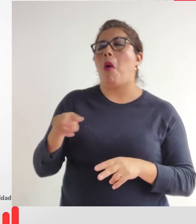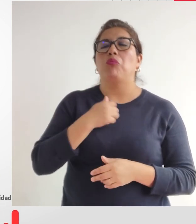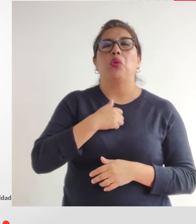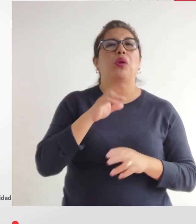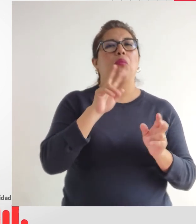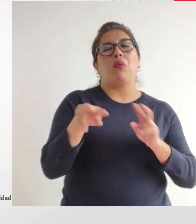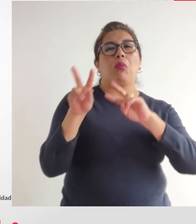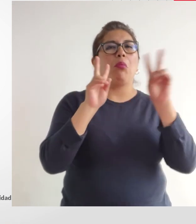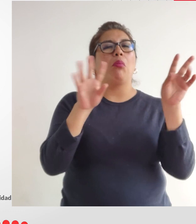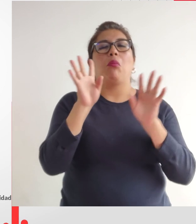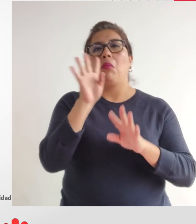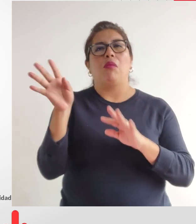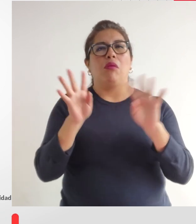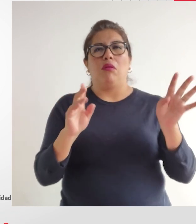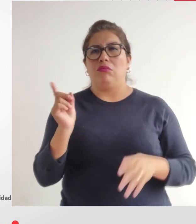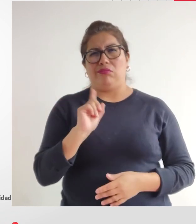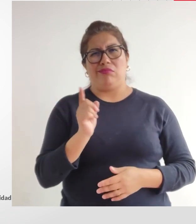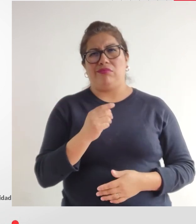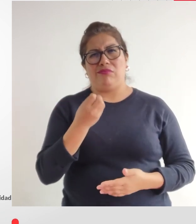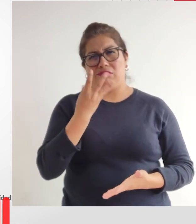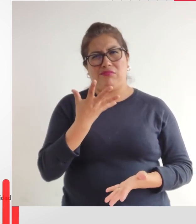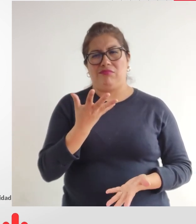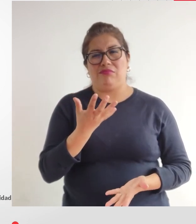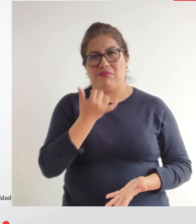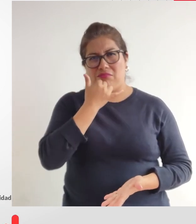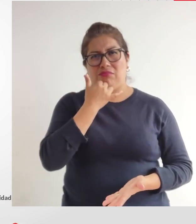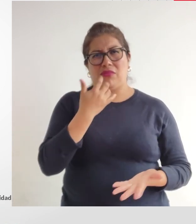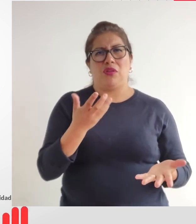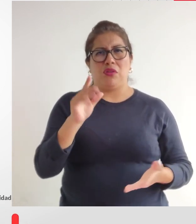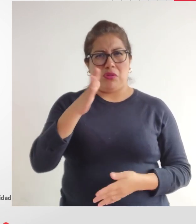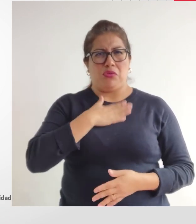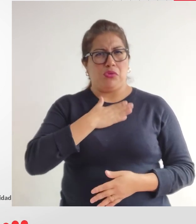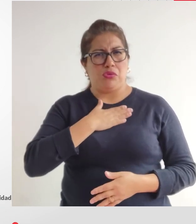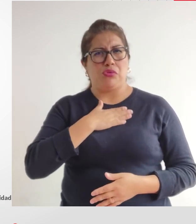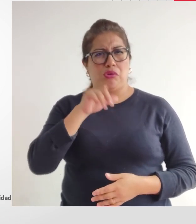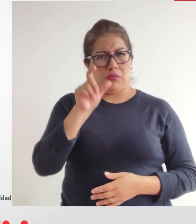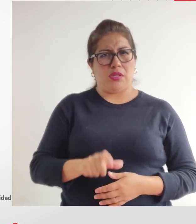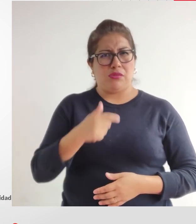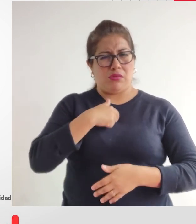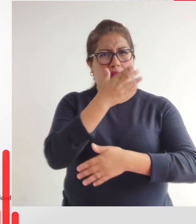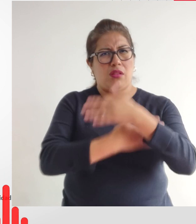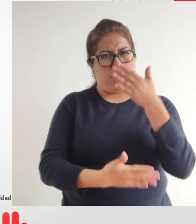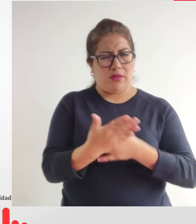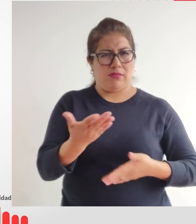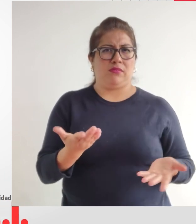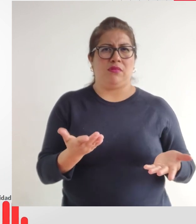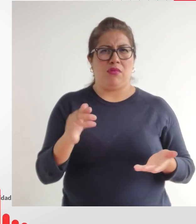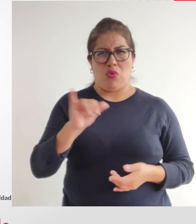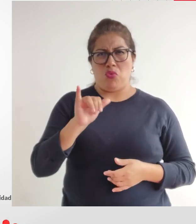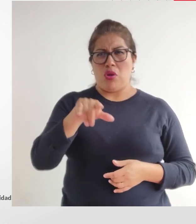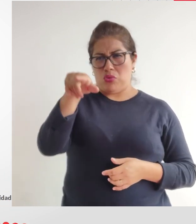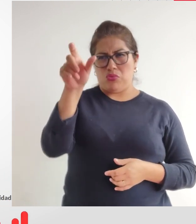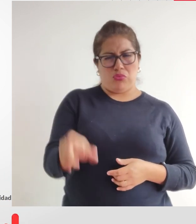minusvalidad social y no es justo ni es real porque yo soy una persona con discapacidad